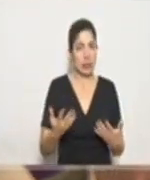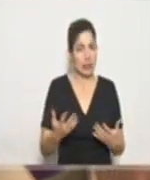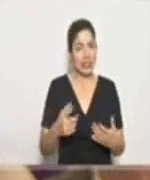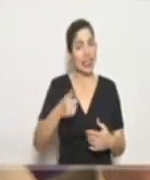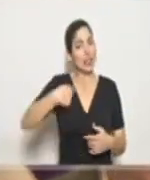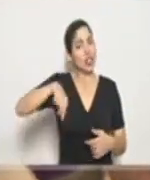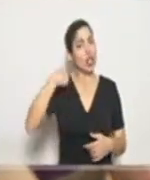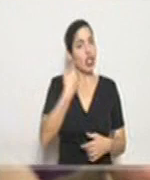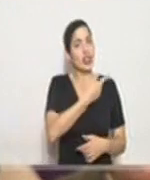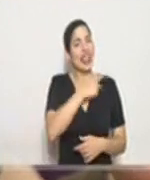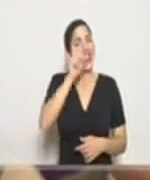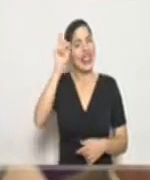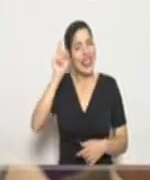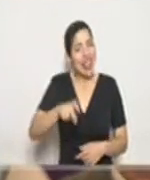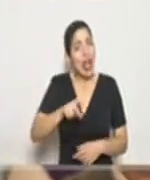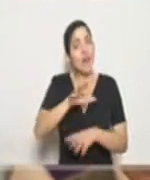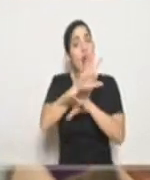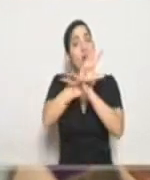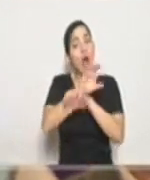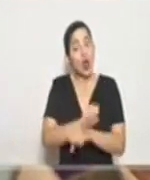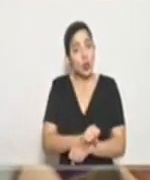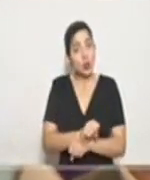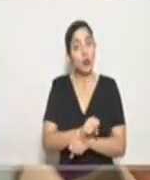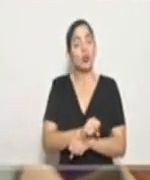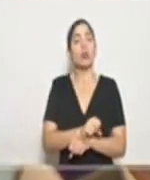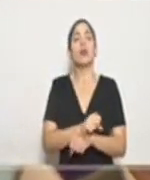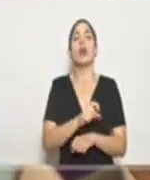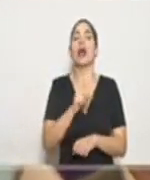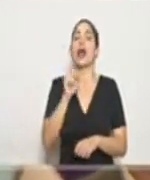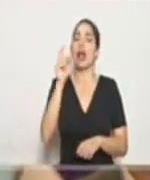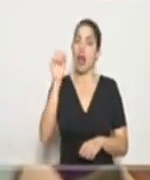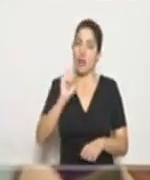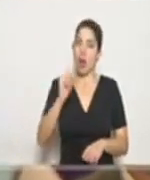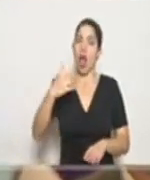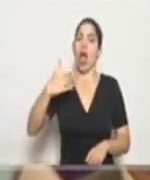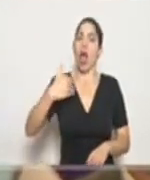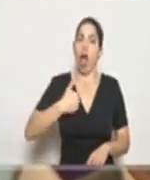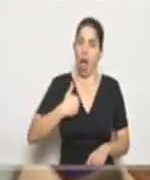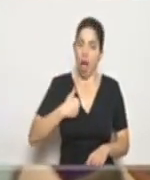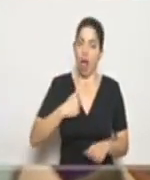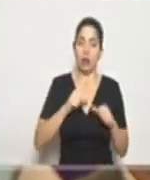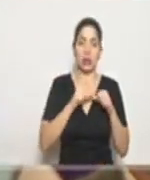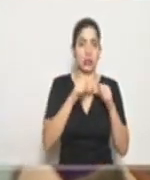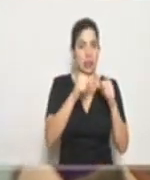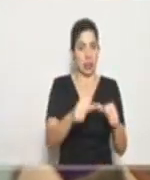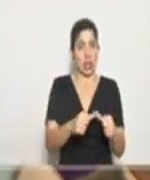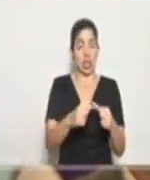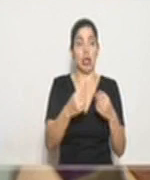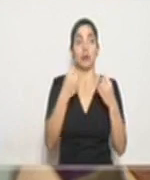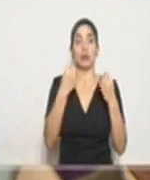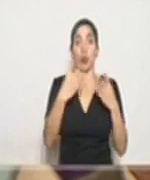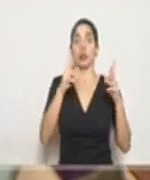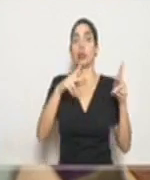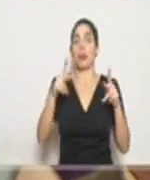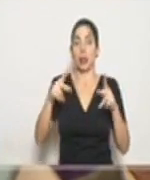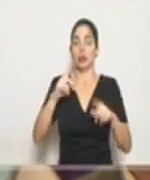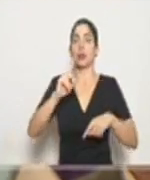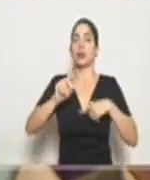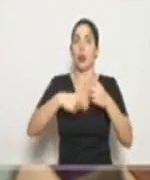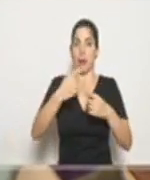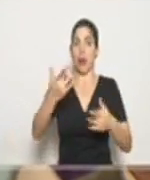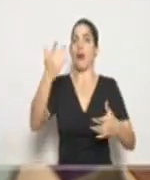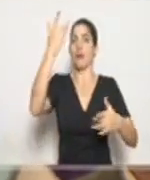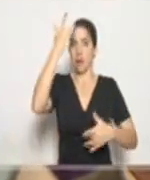acostumbrarnos a que el escenario que se nos plantea es que va a haber infección y un porcentaje importante de la población se va a